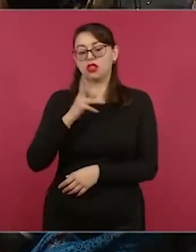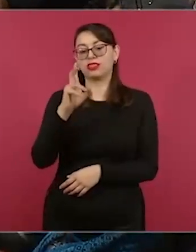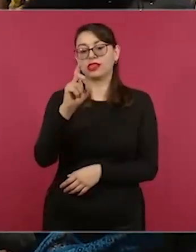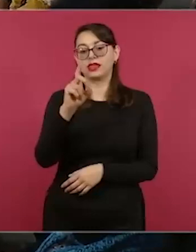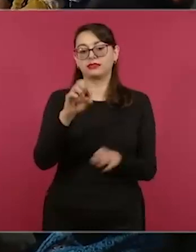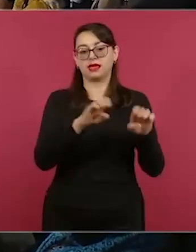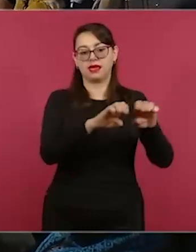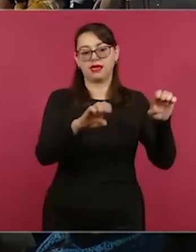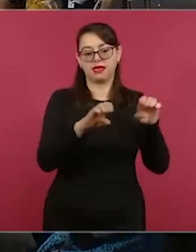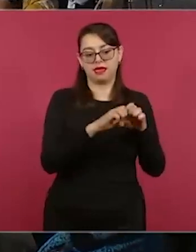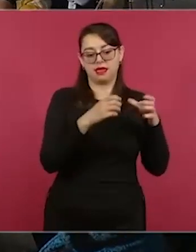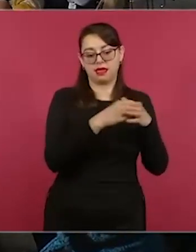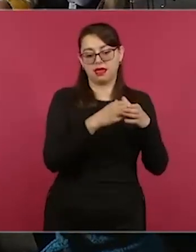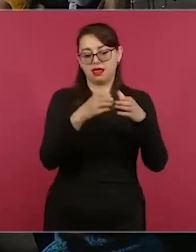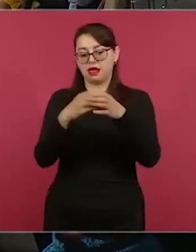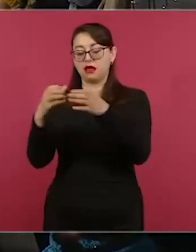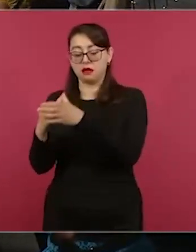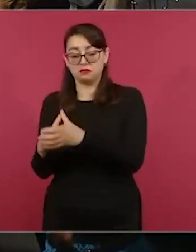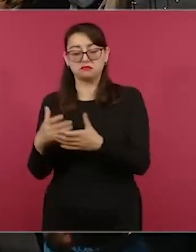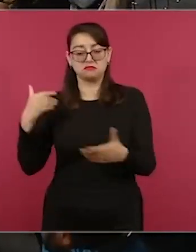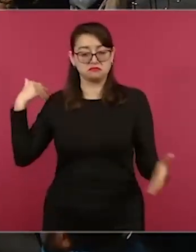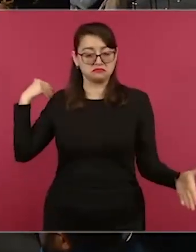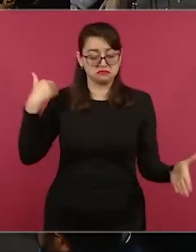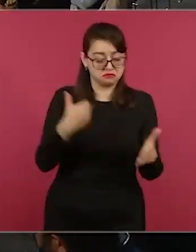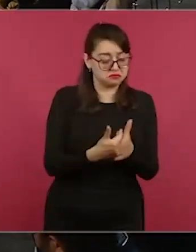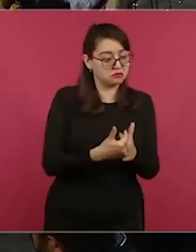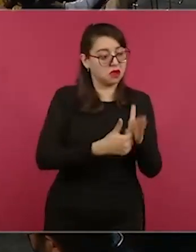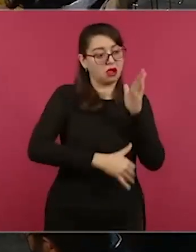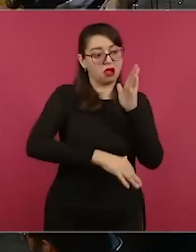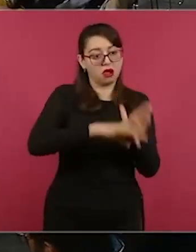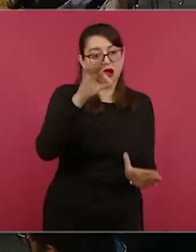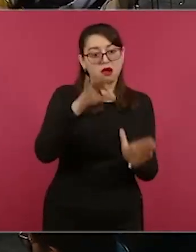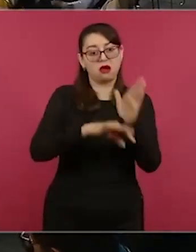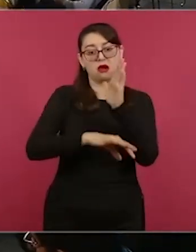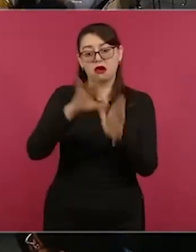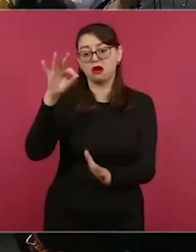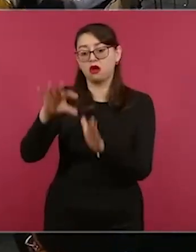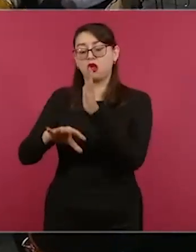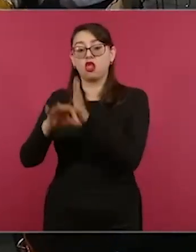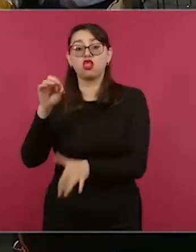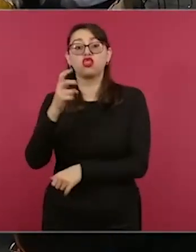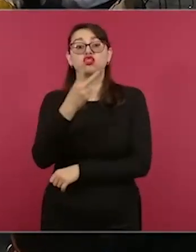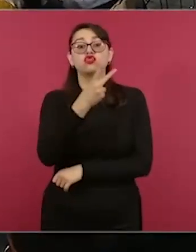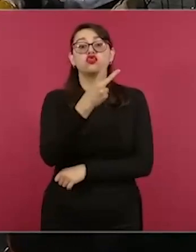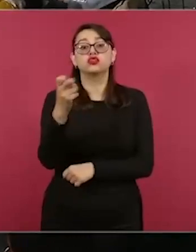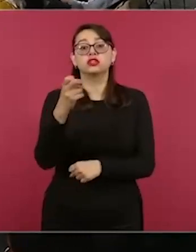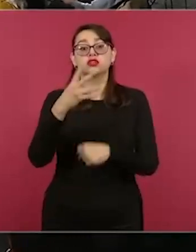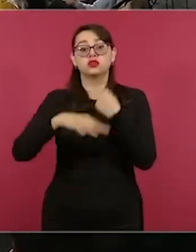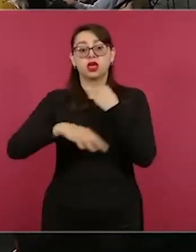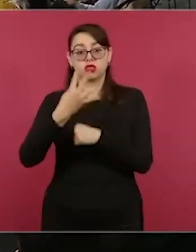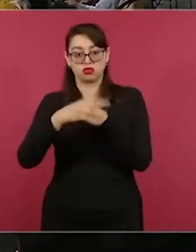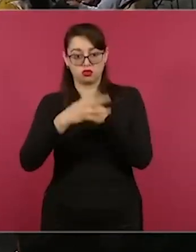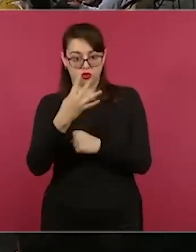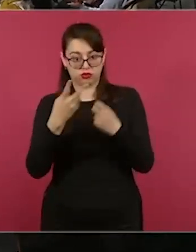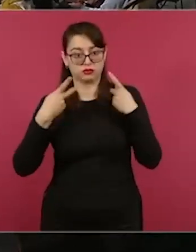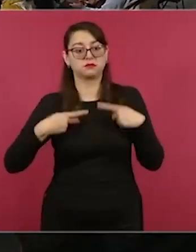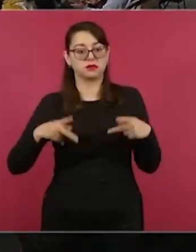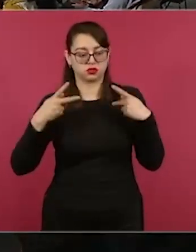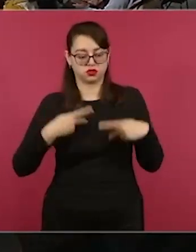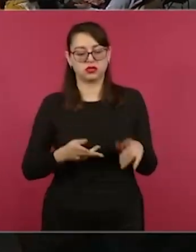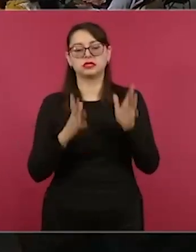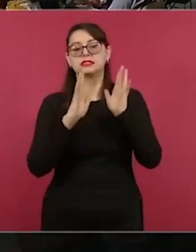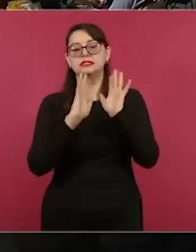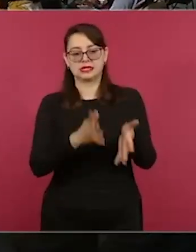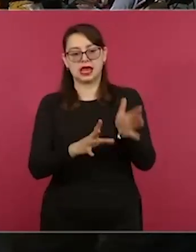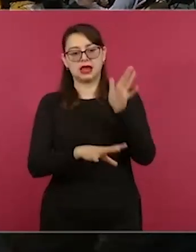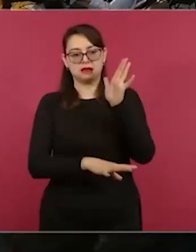localizado a 214 personas que no tenían ningún tipo de comunicación con sus seres queridos.